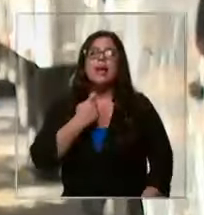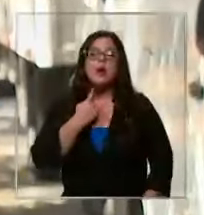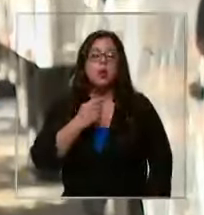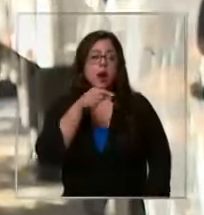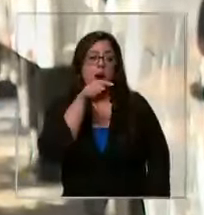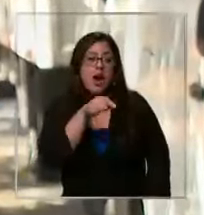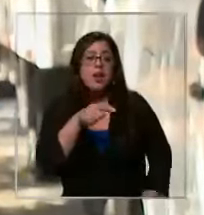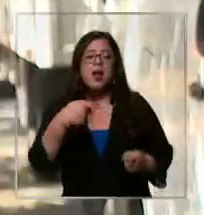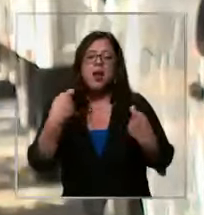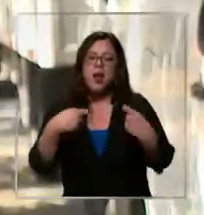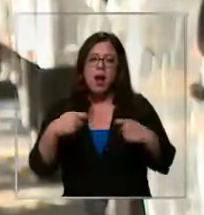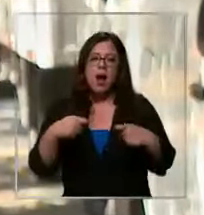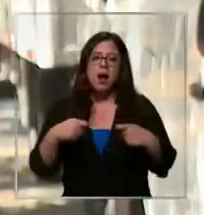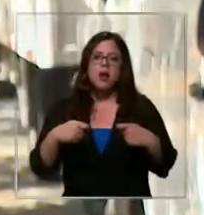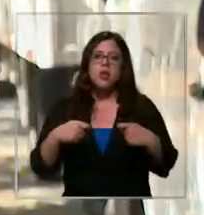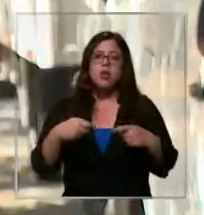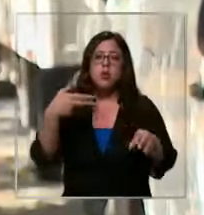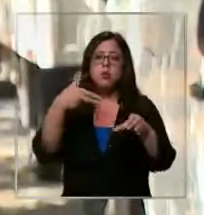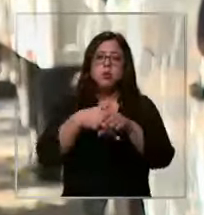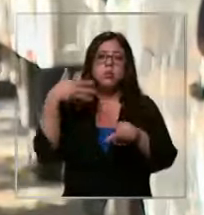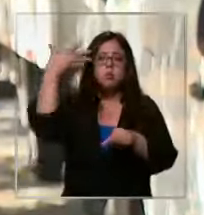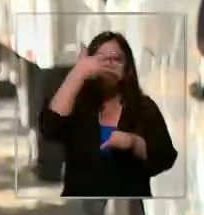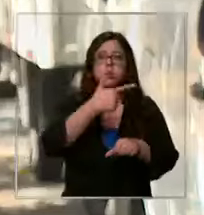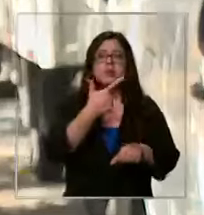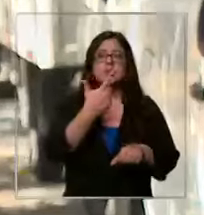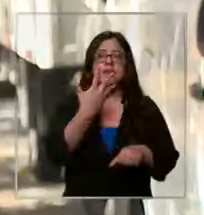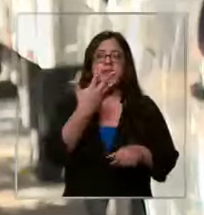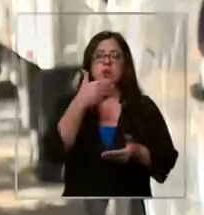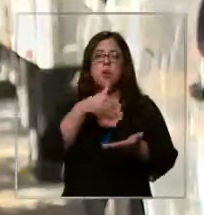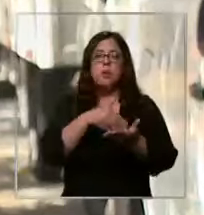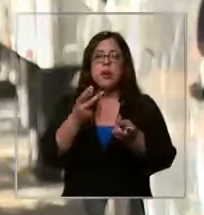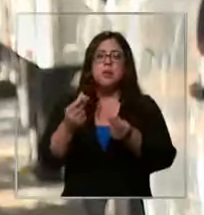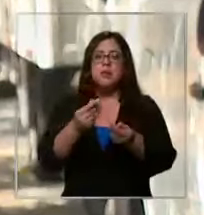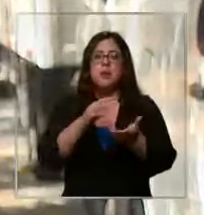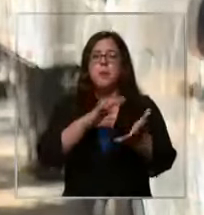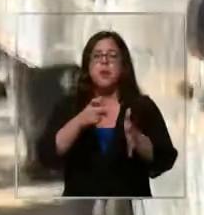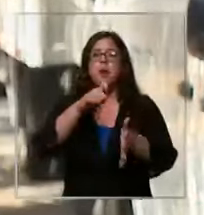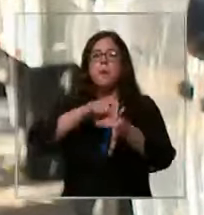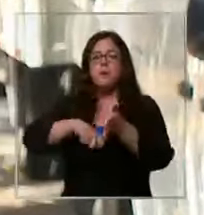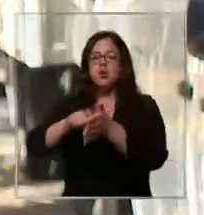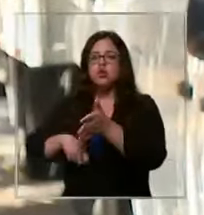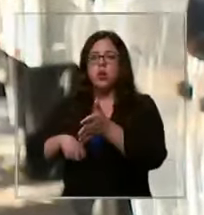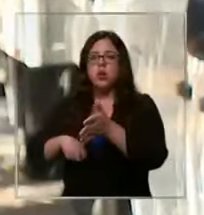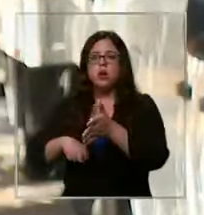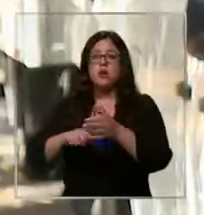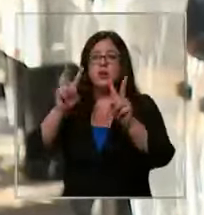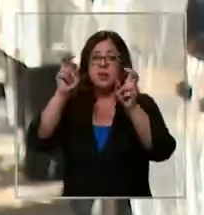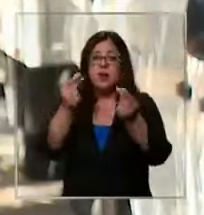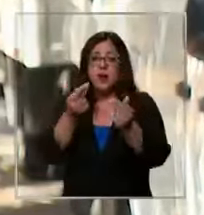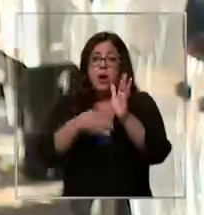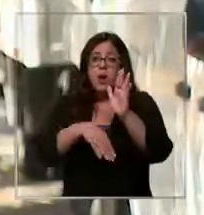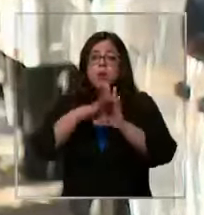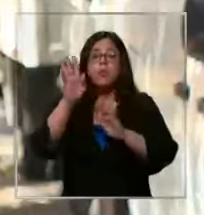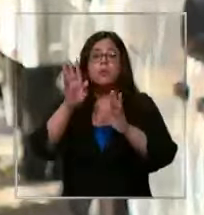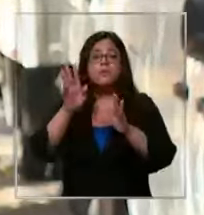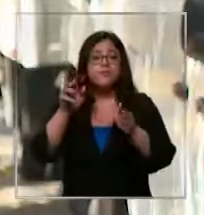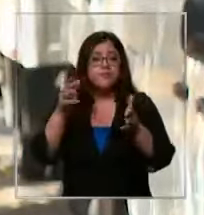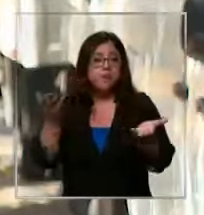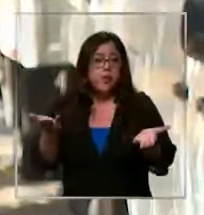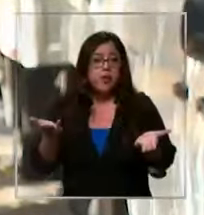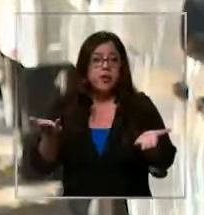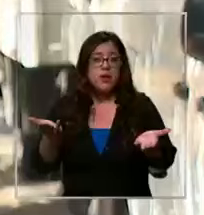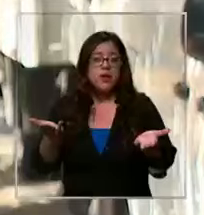gasto que yo tengo en combustible son 75 mil pesos APP mensuales y con el alza que se considera hoy en día,